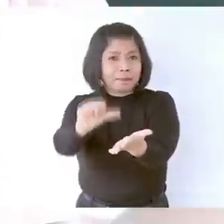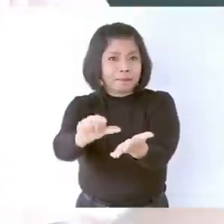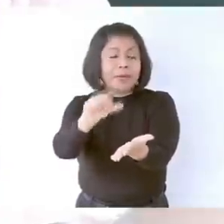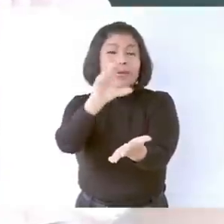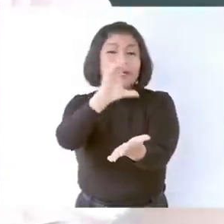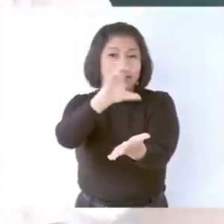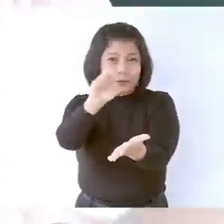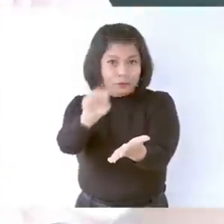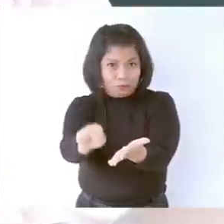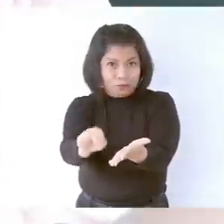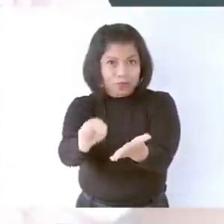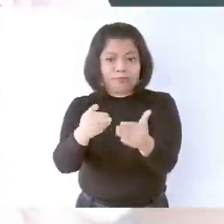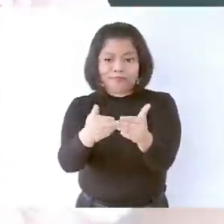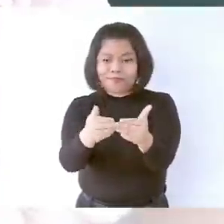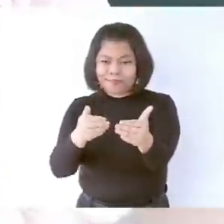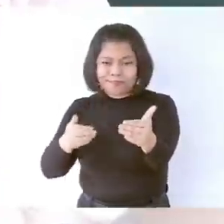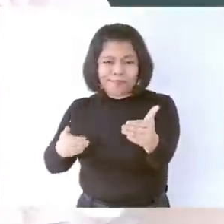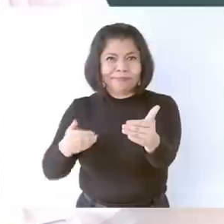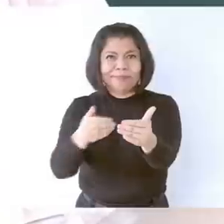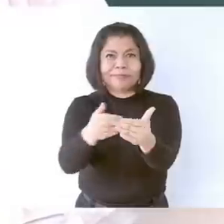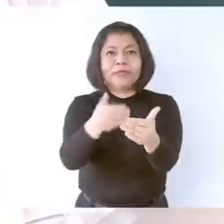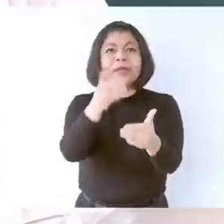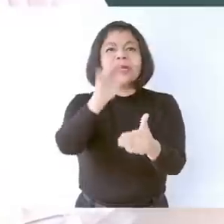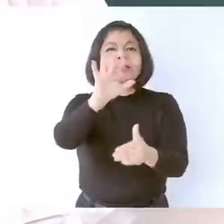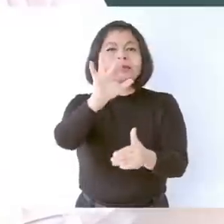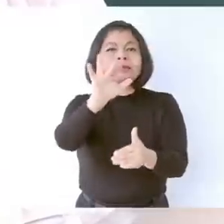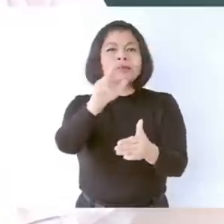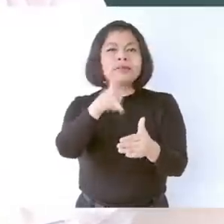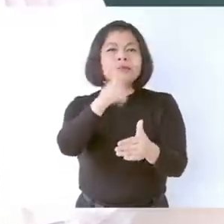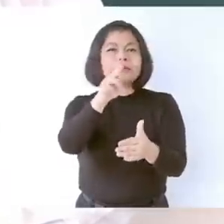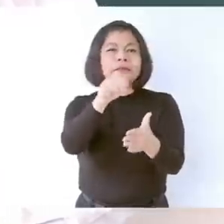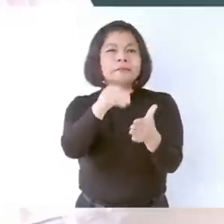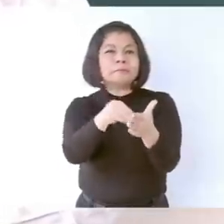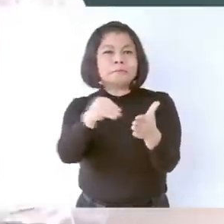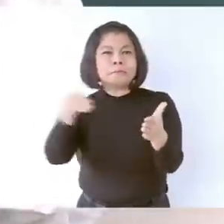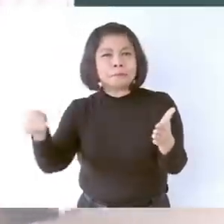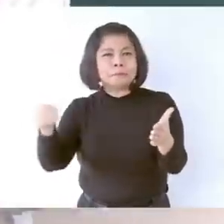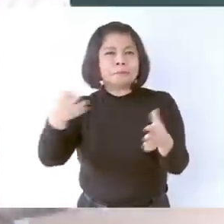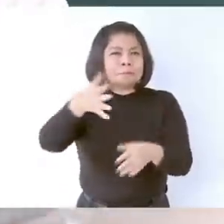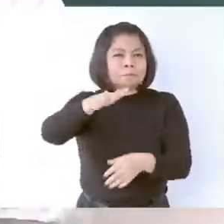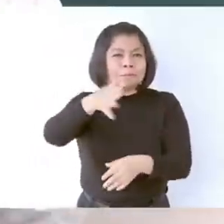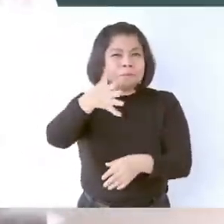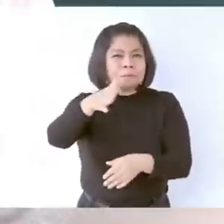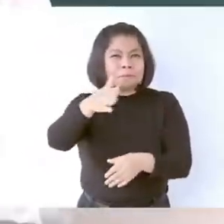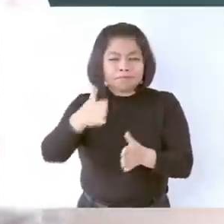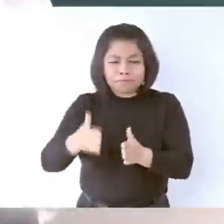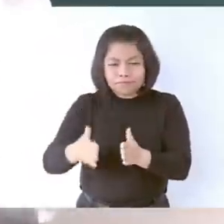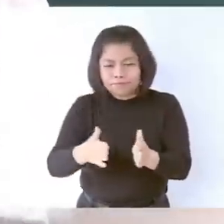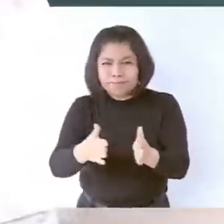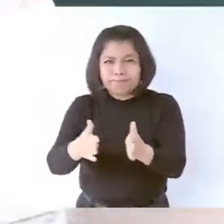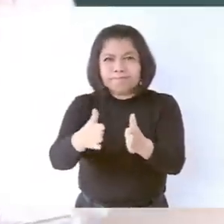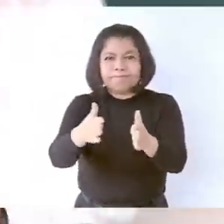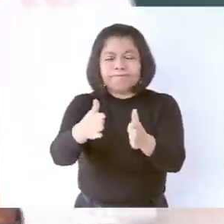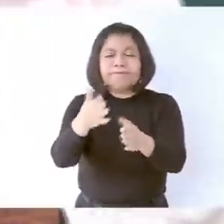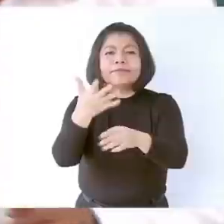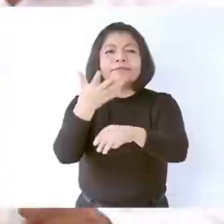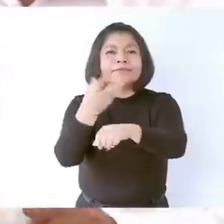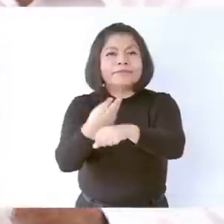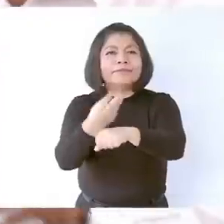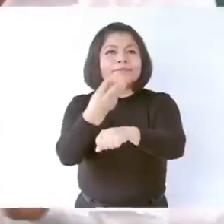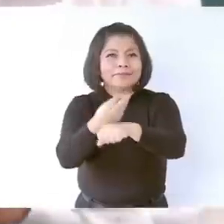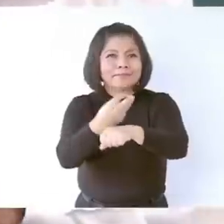cerca de 50 kilómetros, pero es la zona